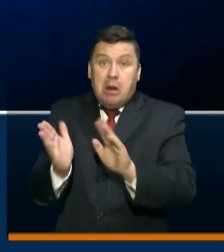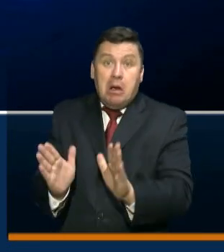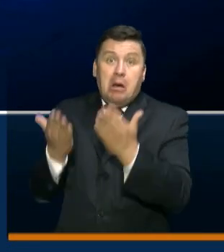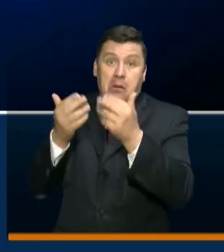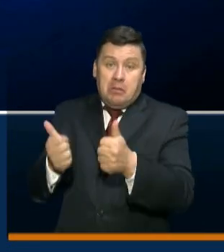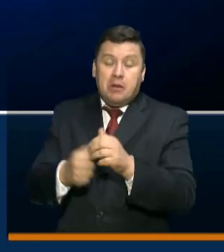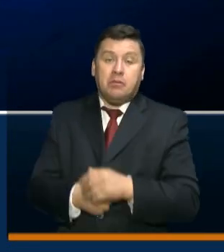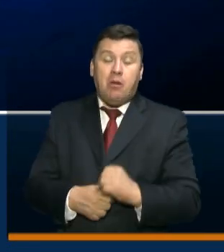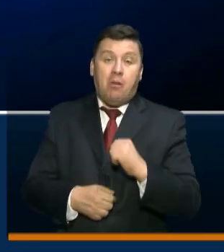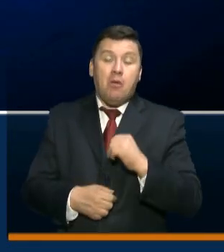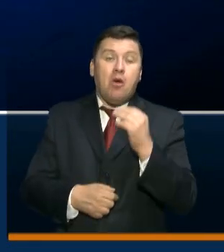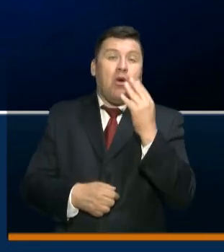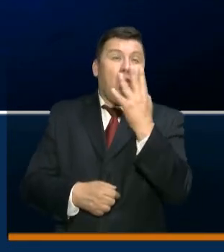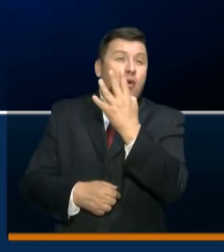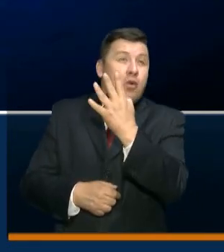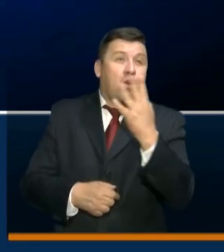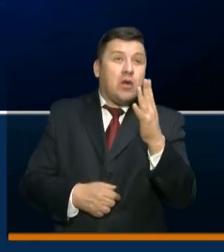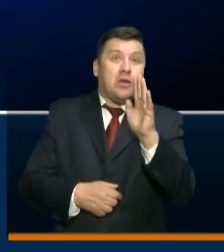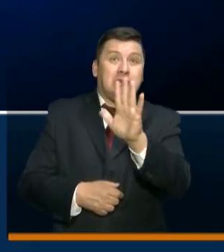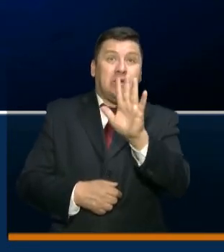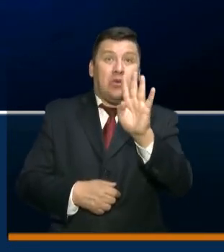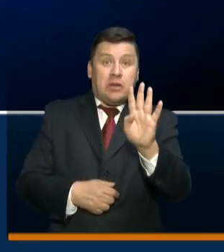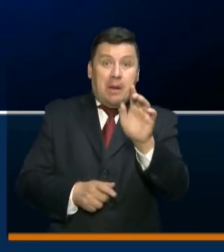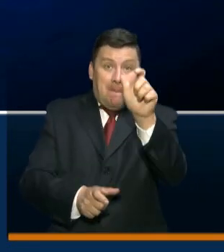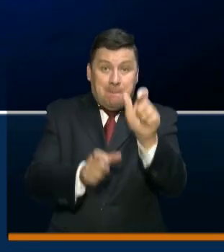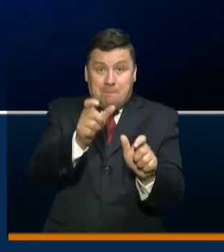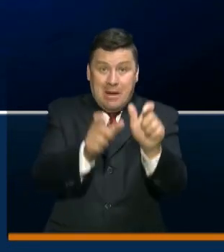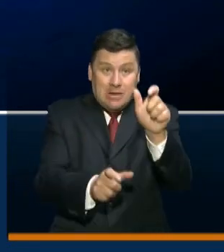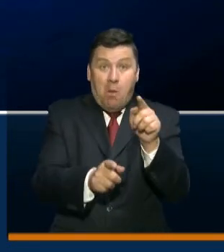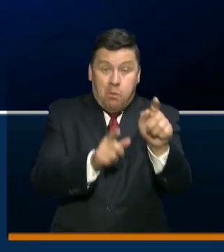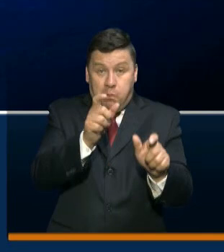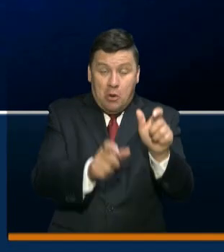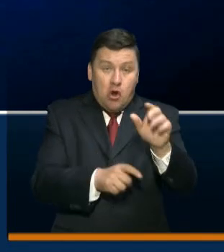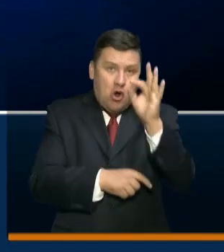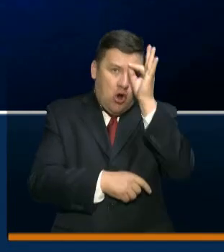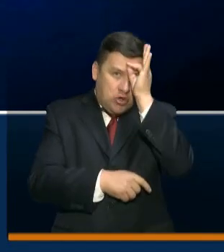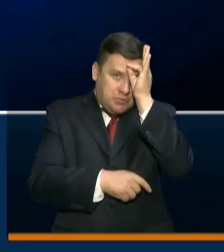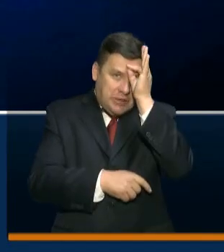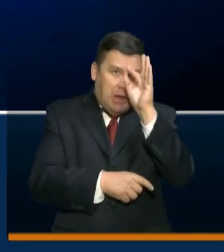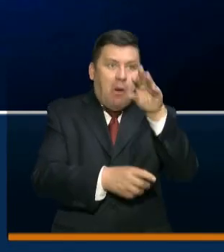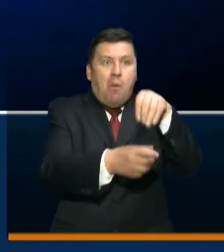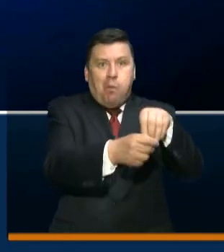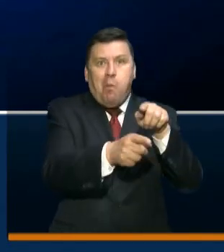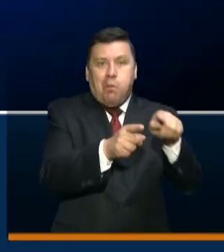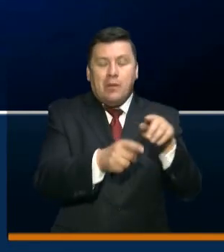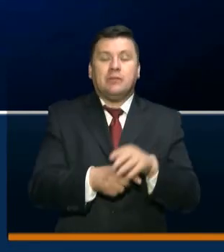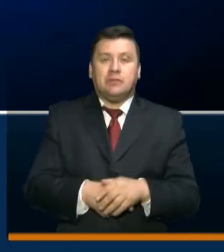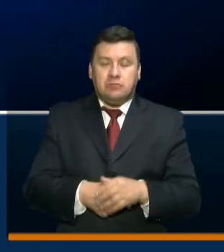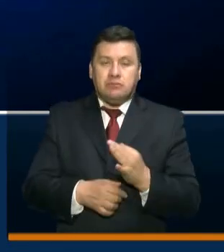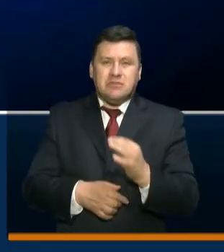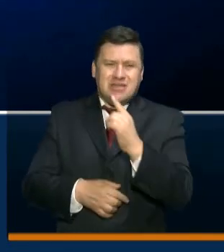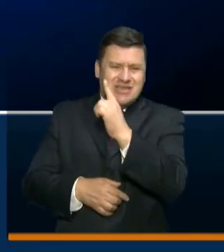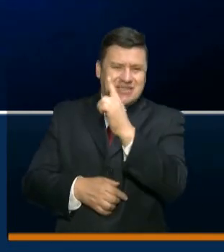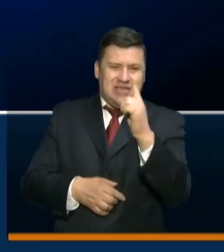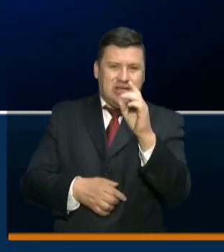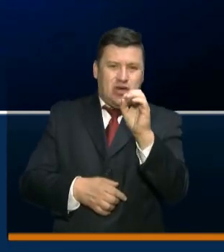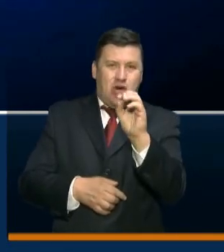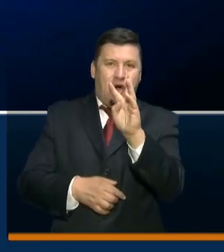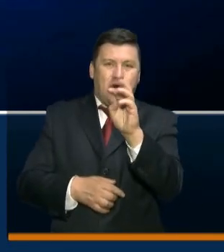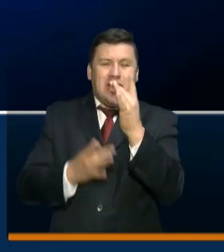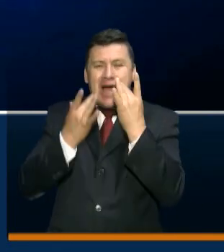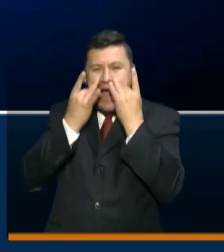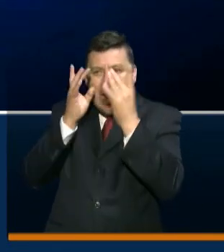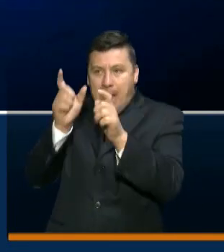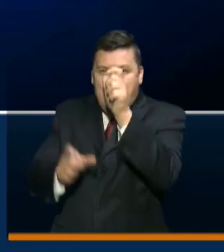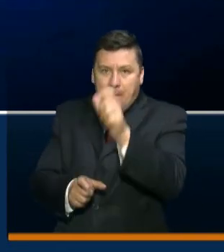Tenemos 454 personas en hospitalización. Tenemos 108 en unidades de